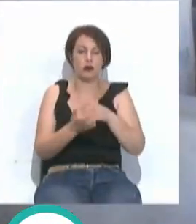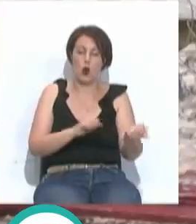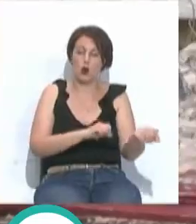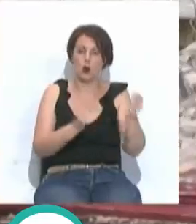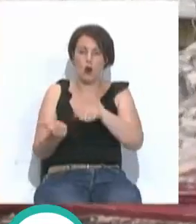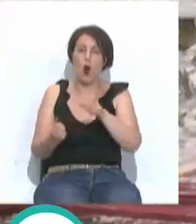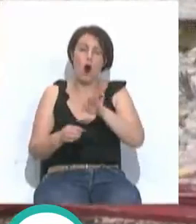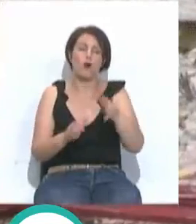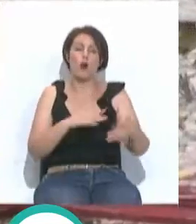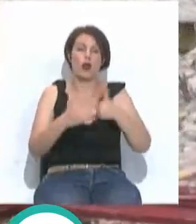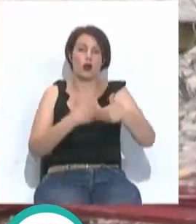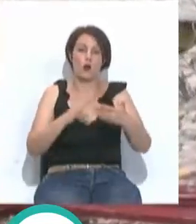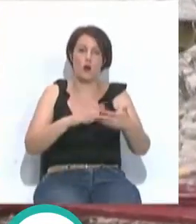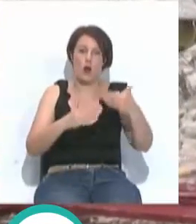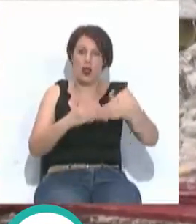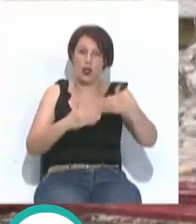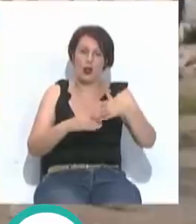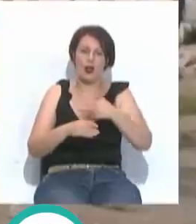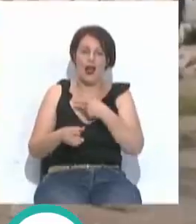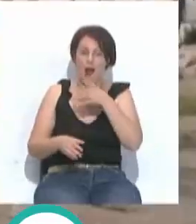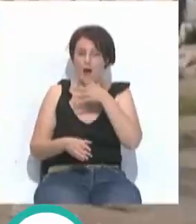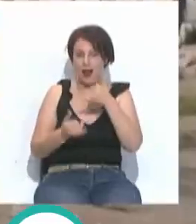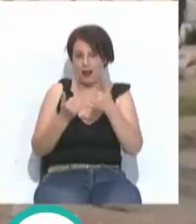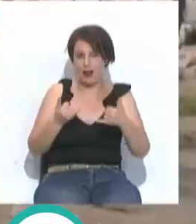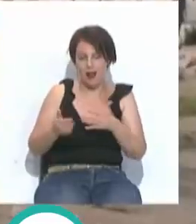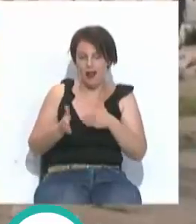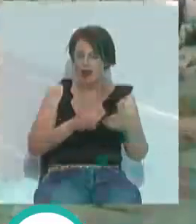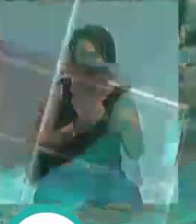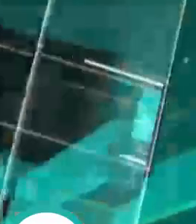el proceso de modernización de las conducciones de agua y electricidad.